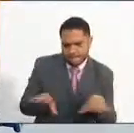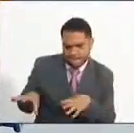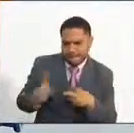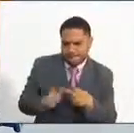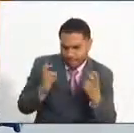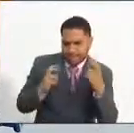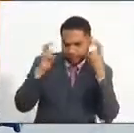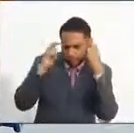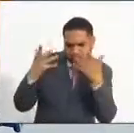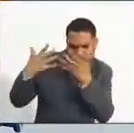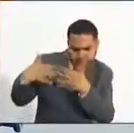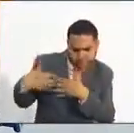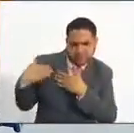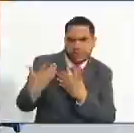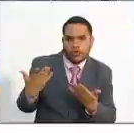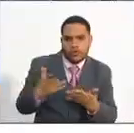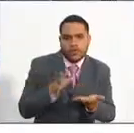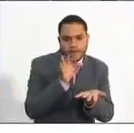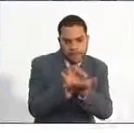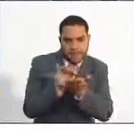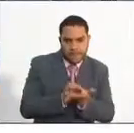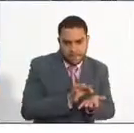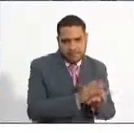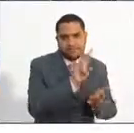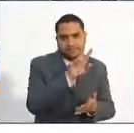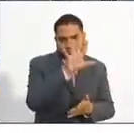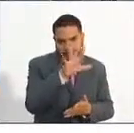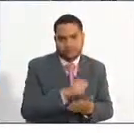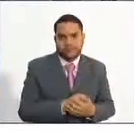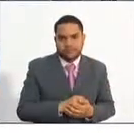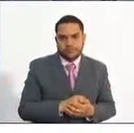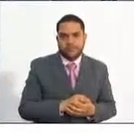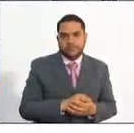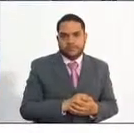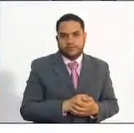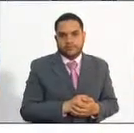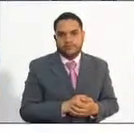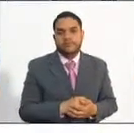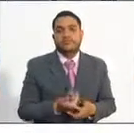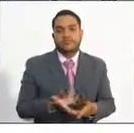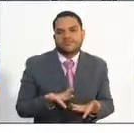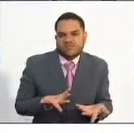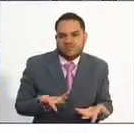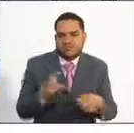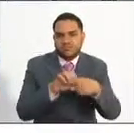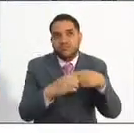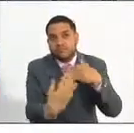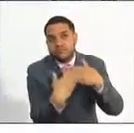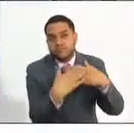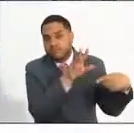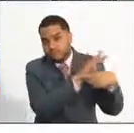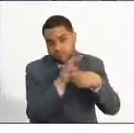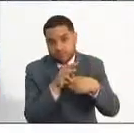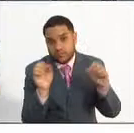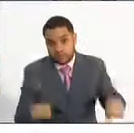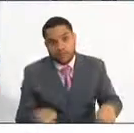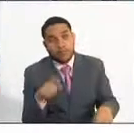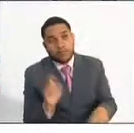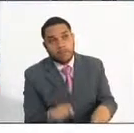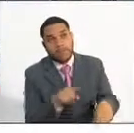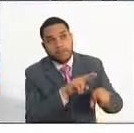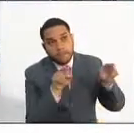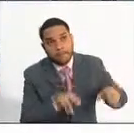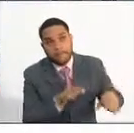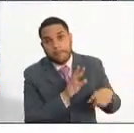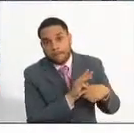en las 25 capitales del país. La citación se hace a través de la página web, ya pueden consultar en